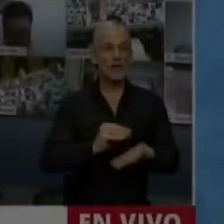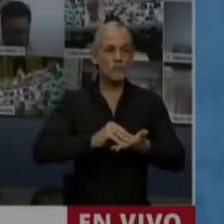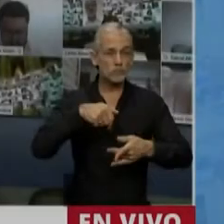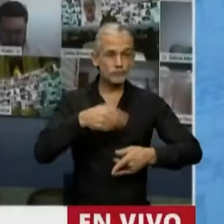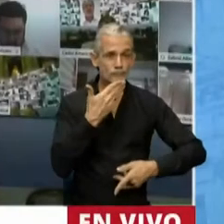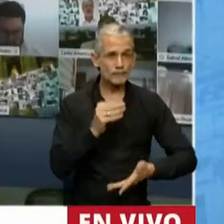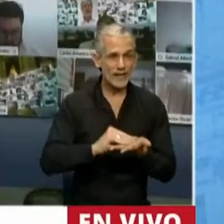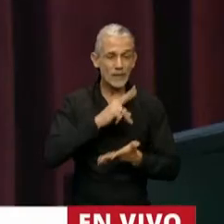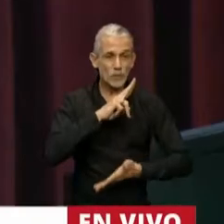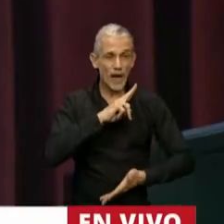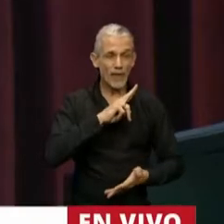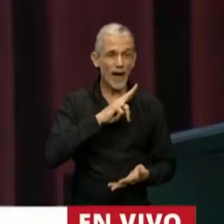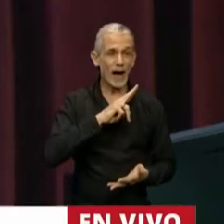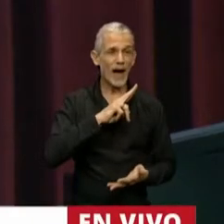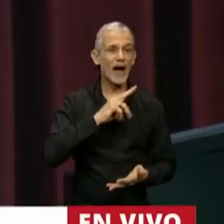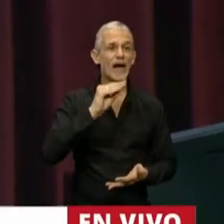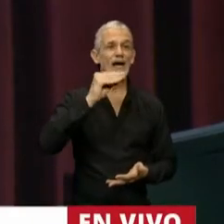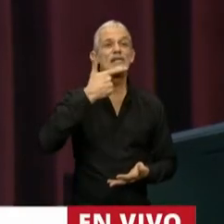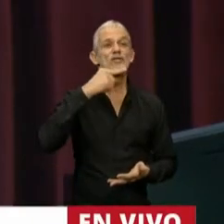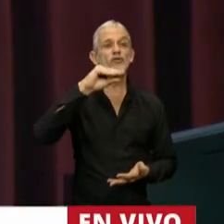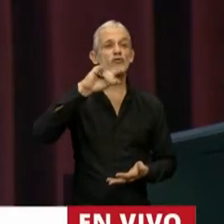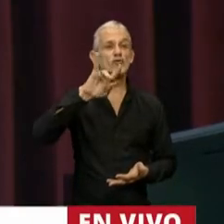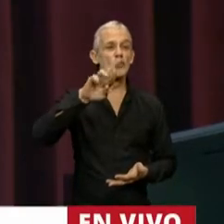La palabra a la diputada Carolina Jutrovic.